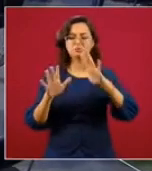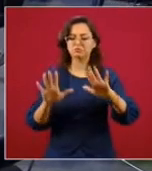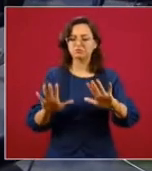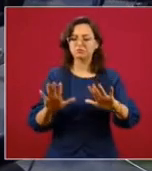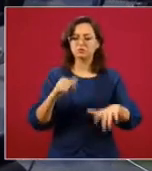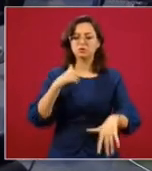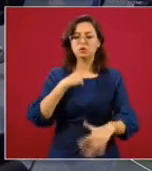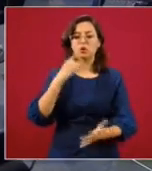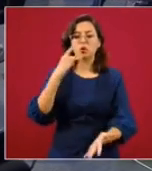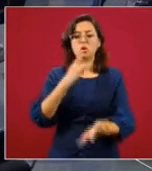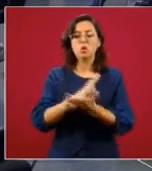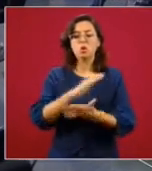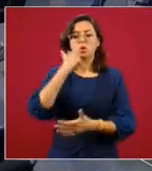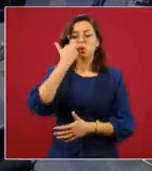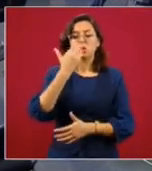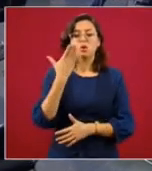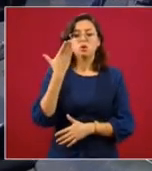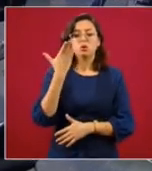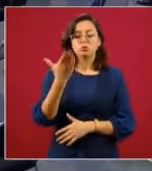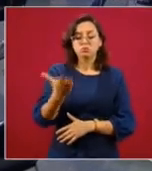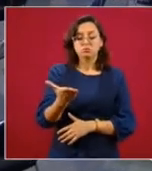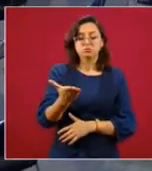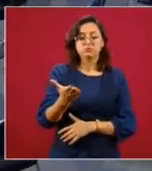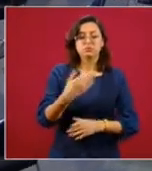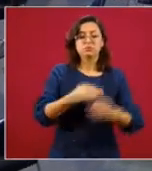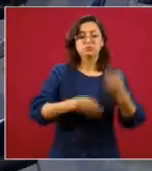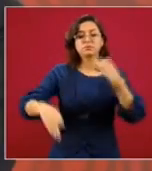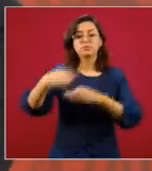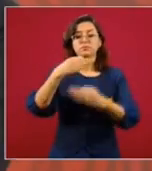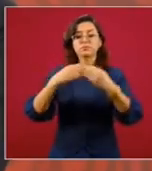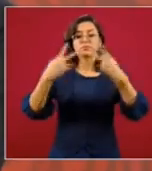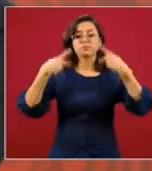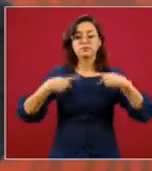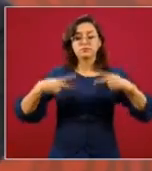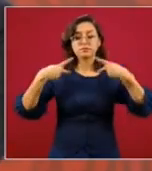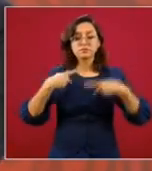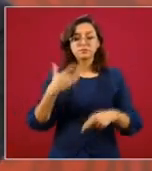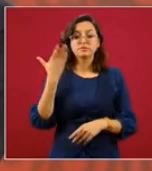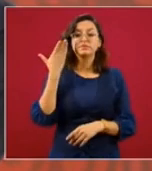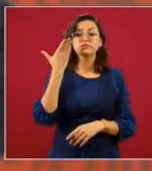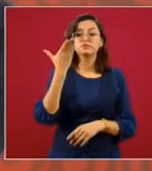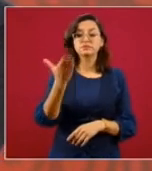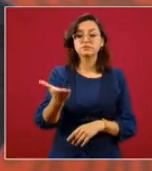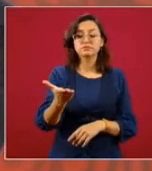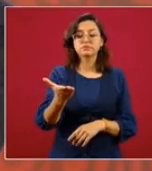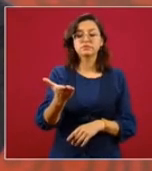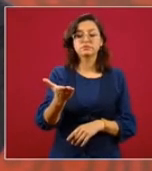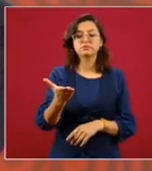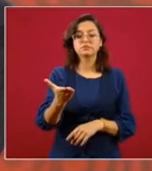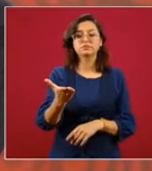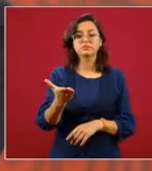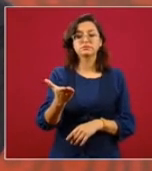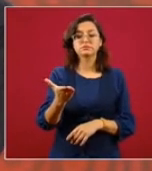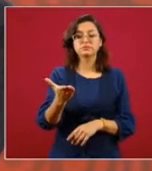a todos que seamos lo más